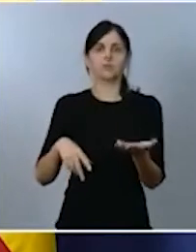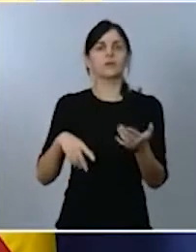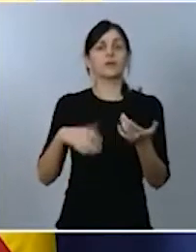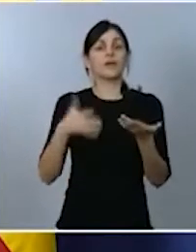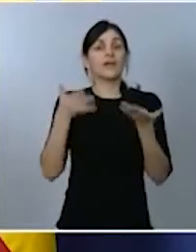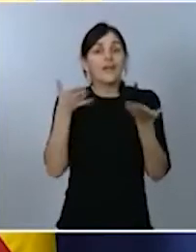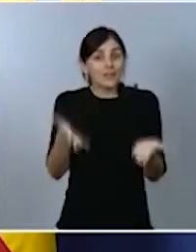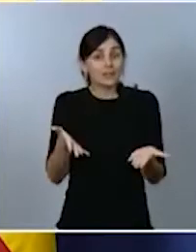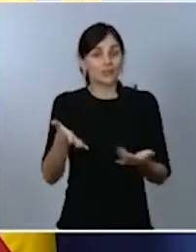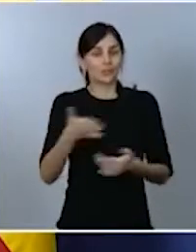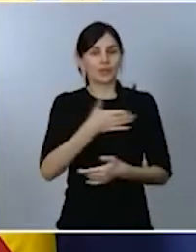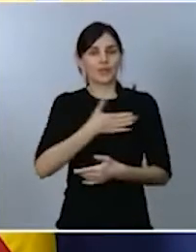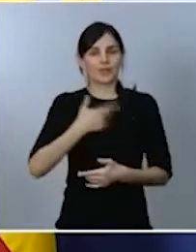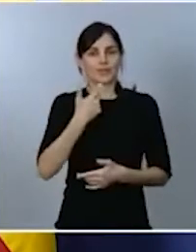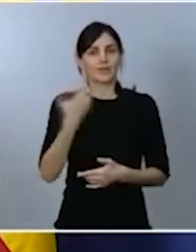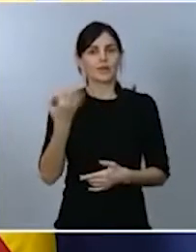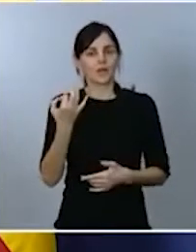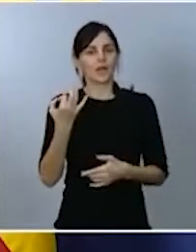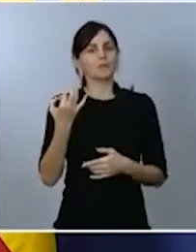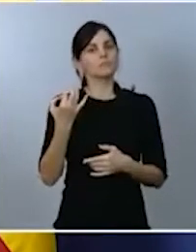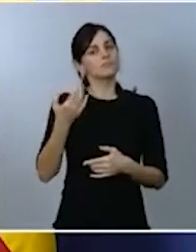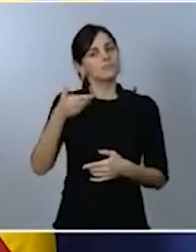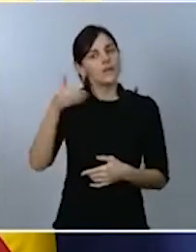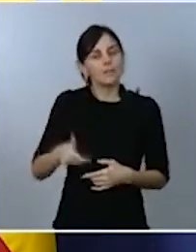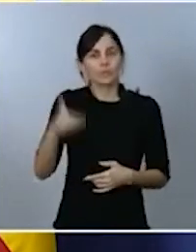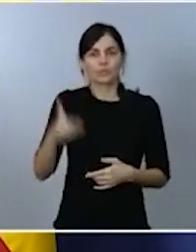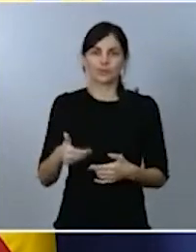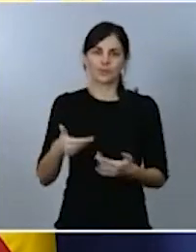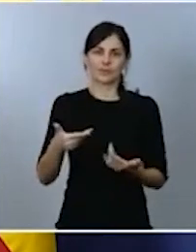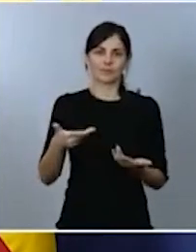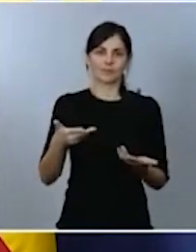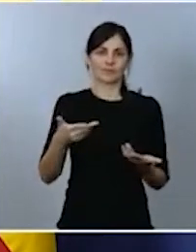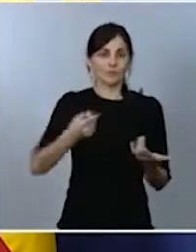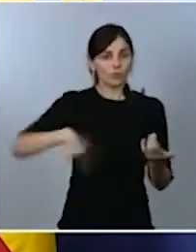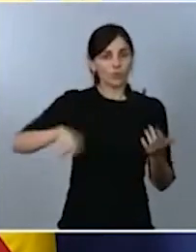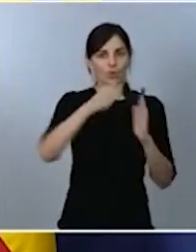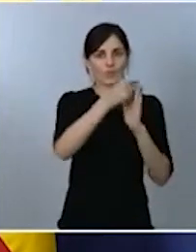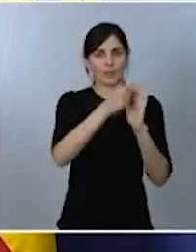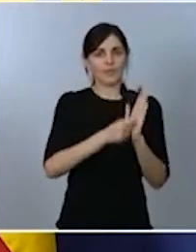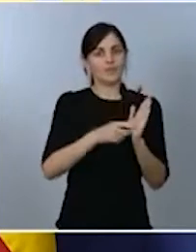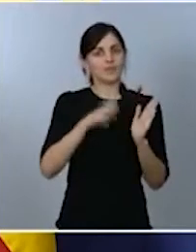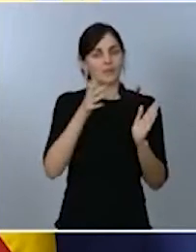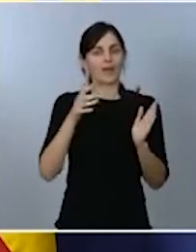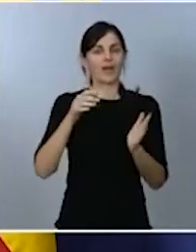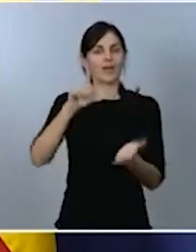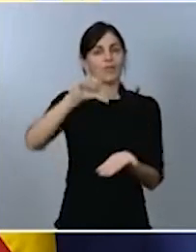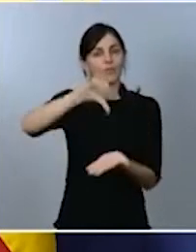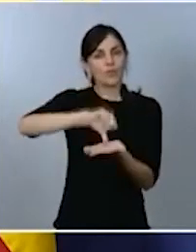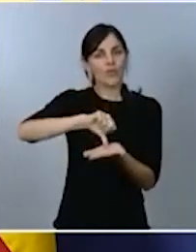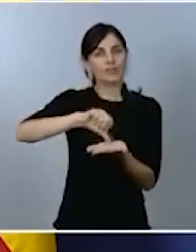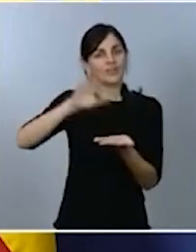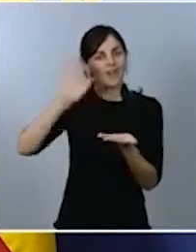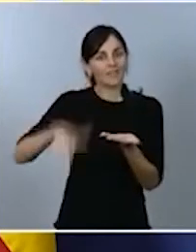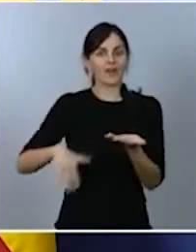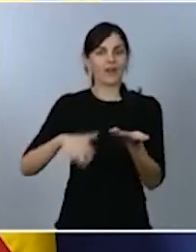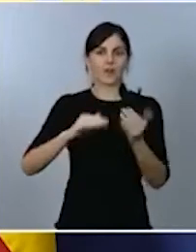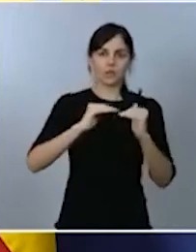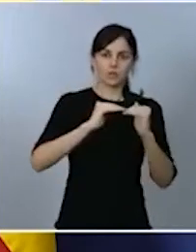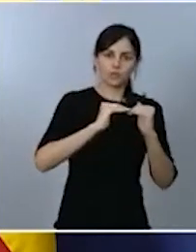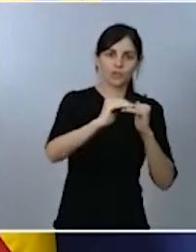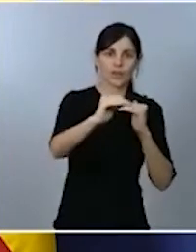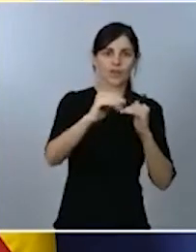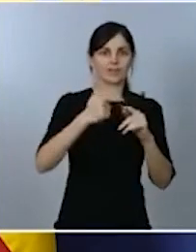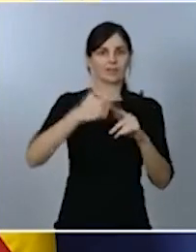para construir ciudades más humanas, más razonables y más sostenibles. Cualidades que